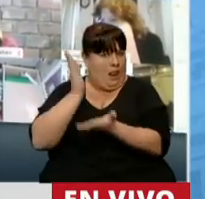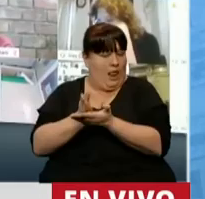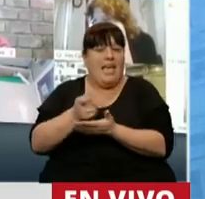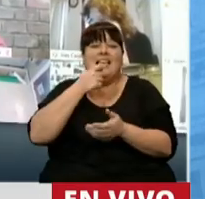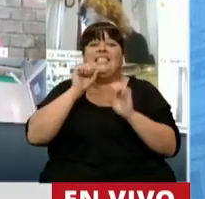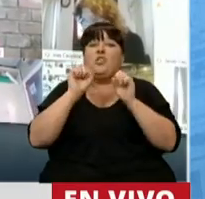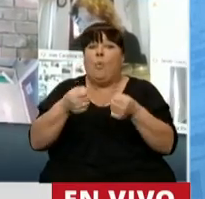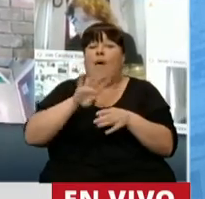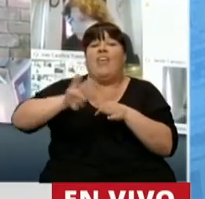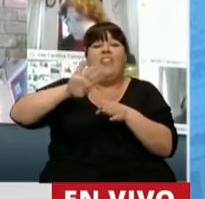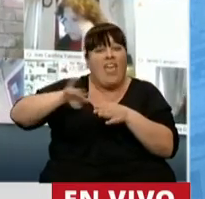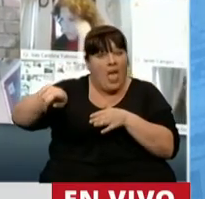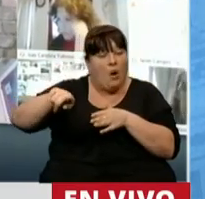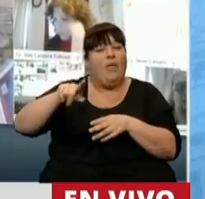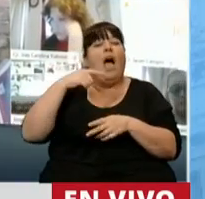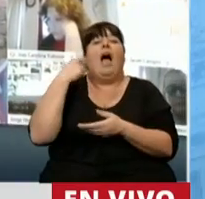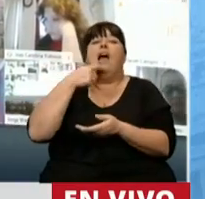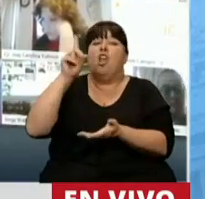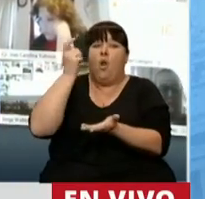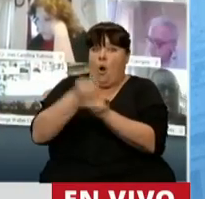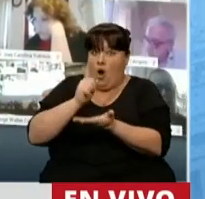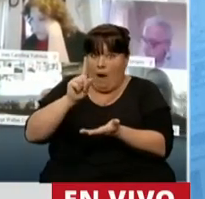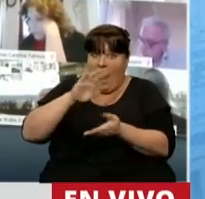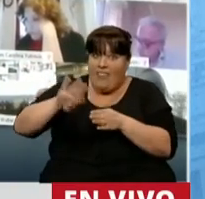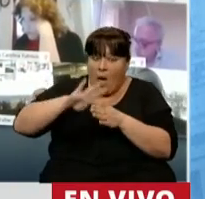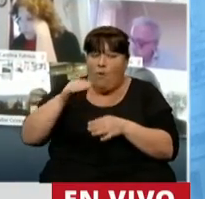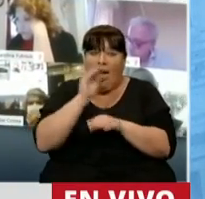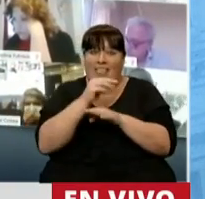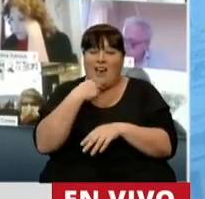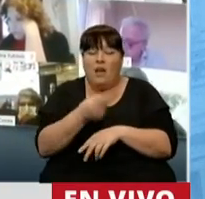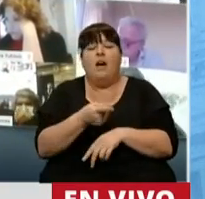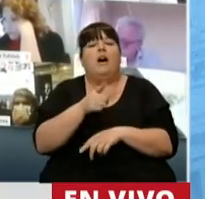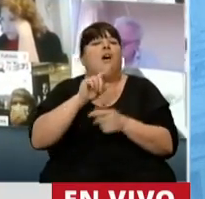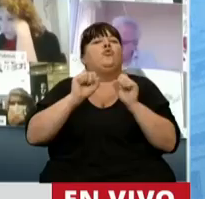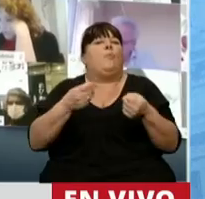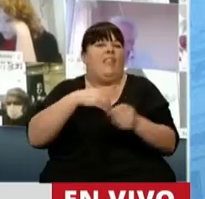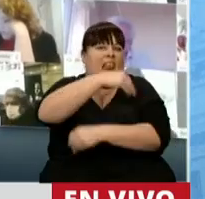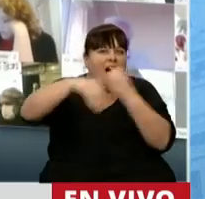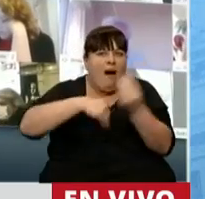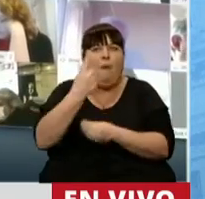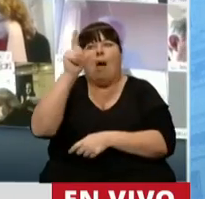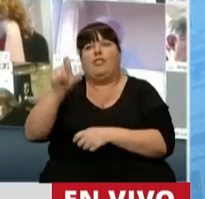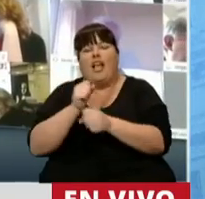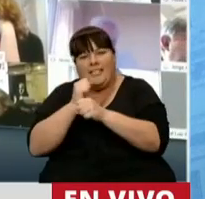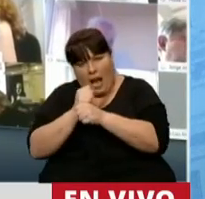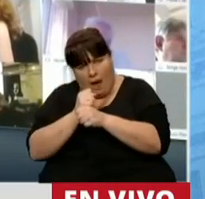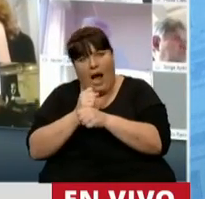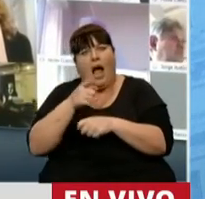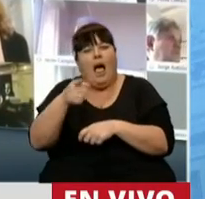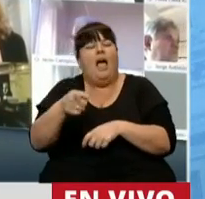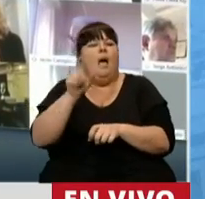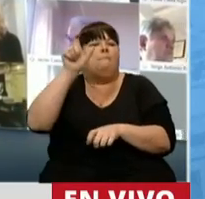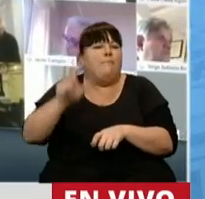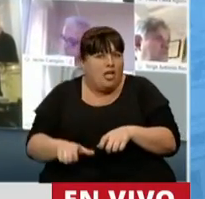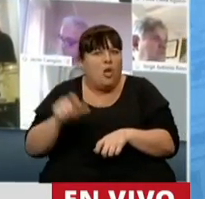porque si se suspende una deuda, la ejecución de una deuda alimentaria, lo que se está suspendiendo es una familia, es un trabajador, es alguien que tiene